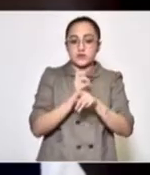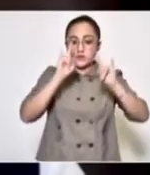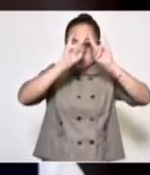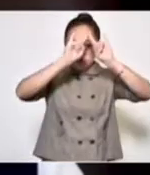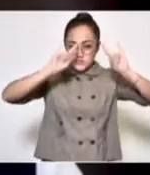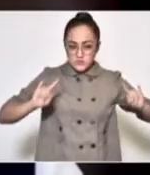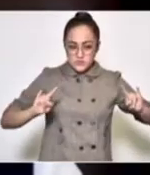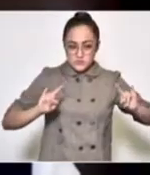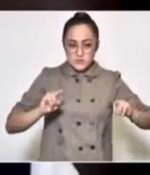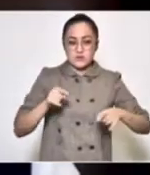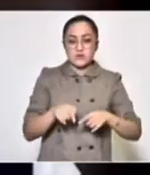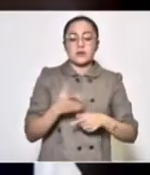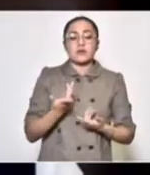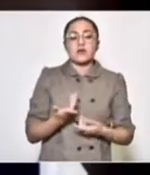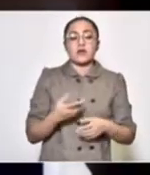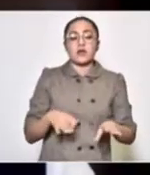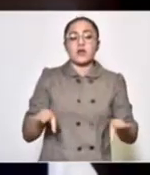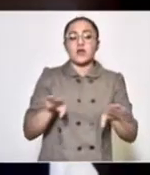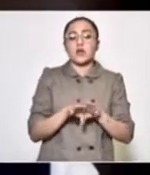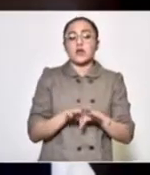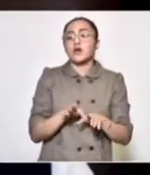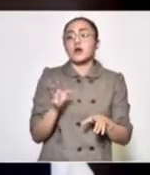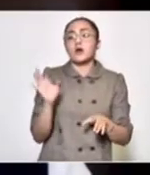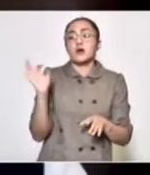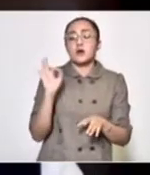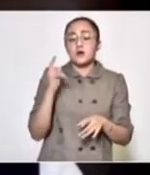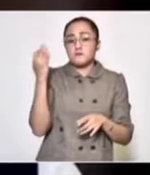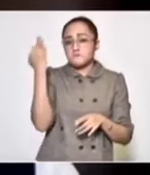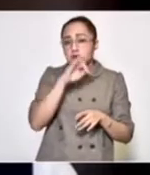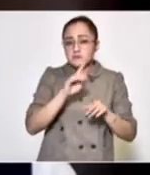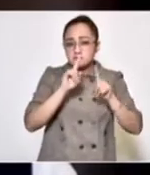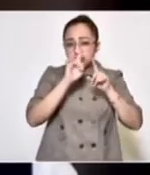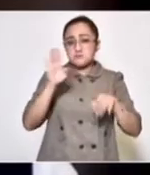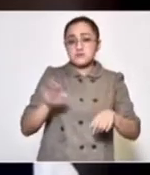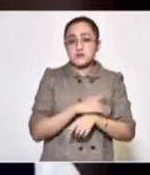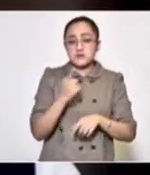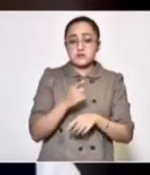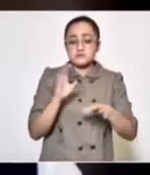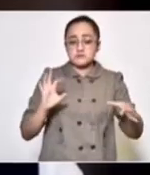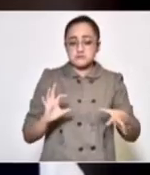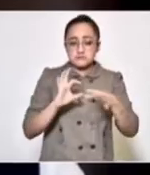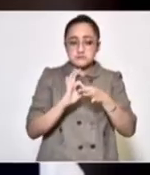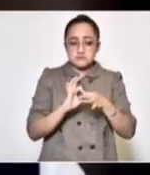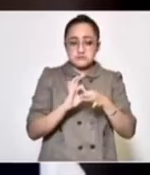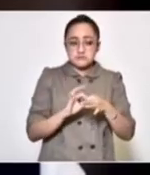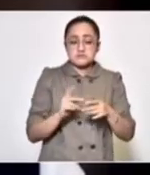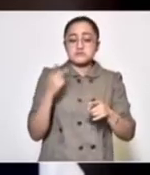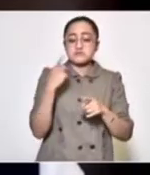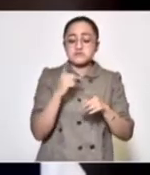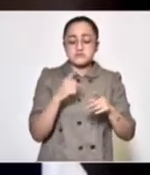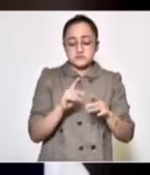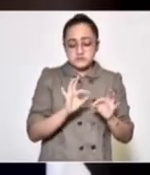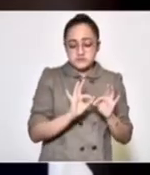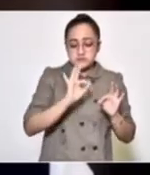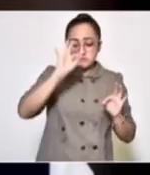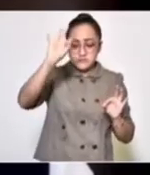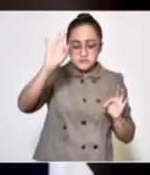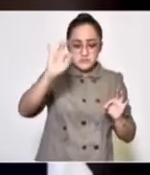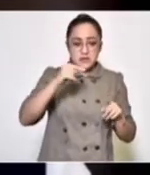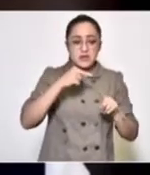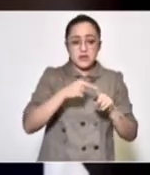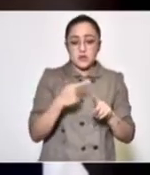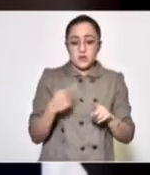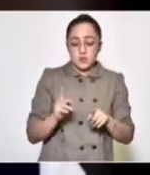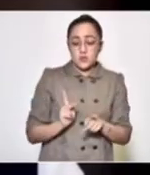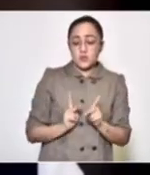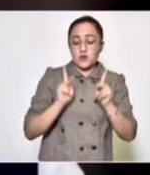que colocaron en su mayoría son elementos ornamentales, toda vez que se encuentran anclados a una estructura independiente de la superestructura de